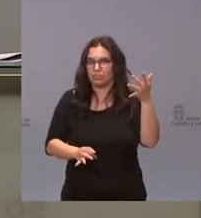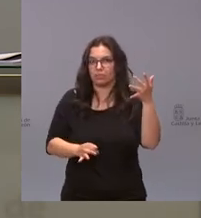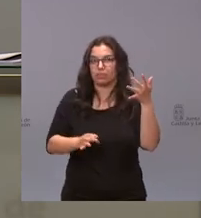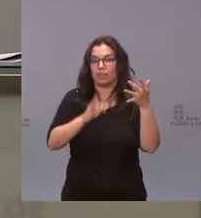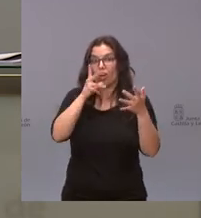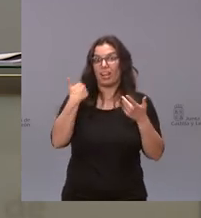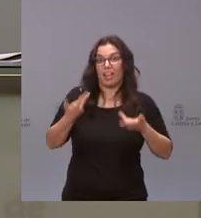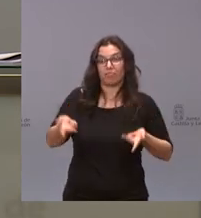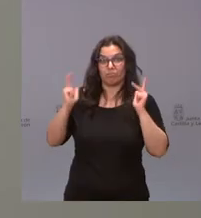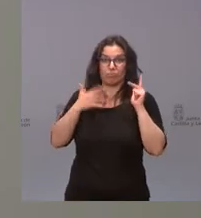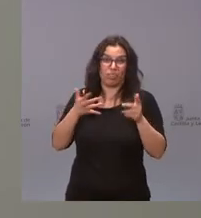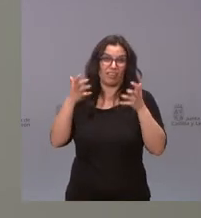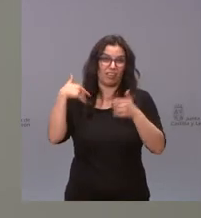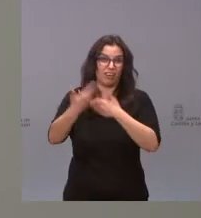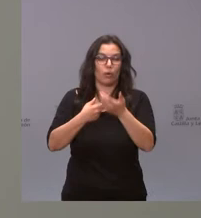de esta medida